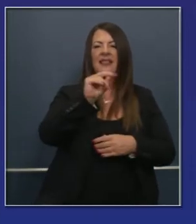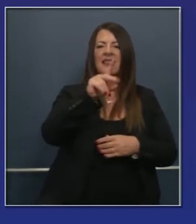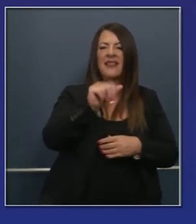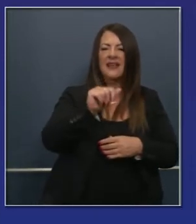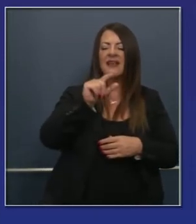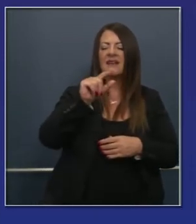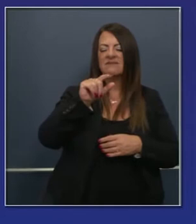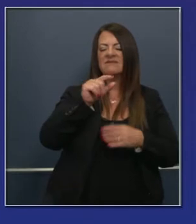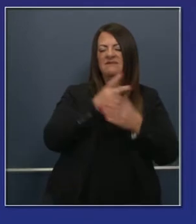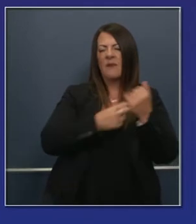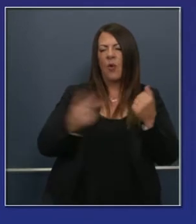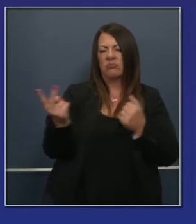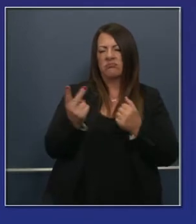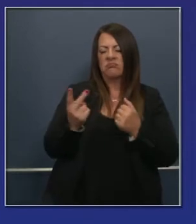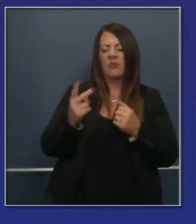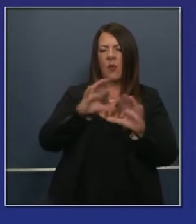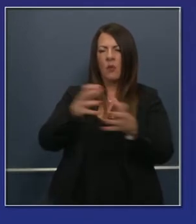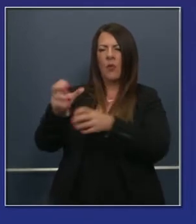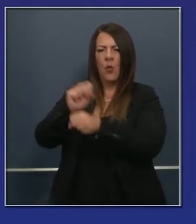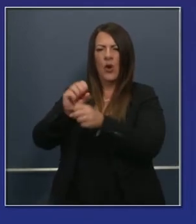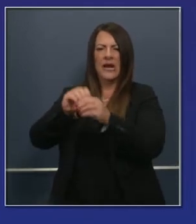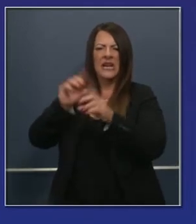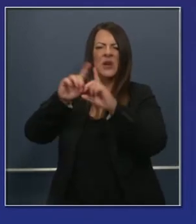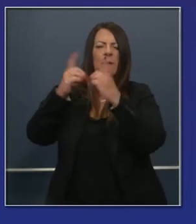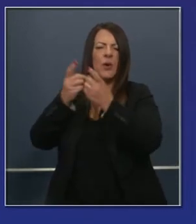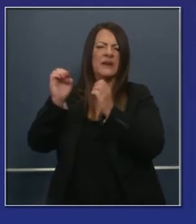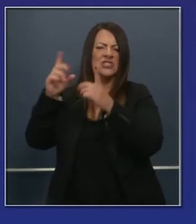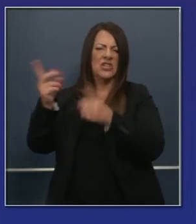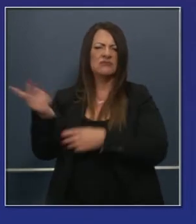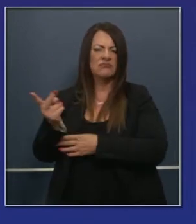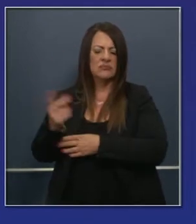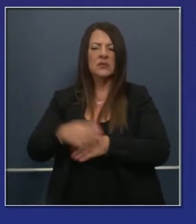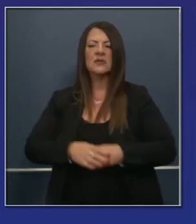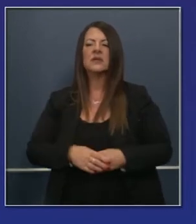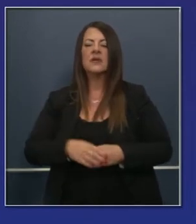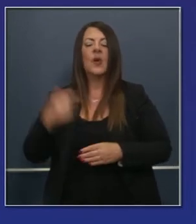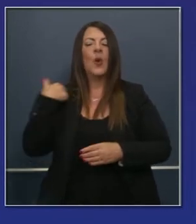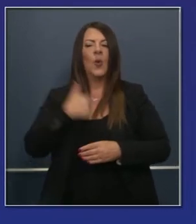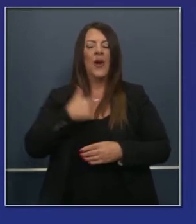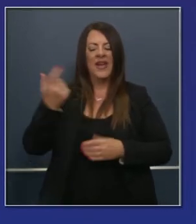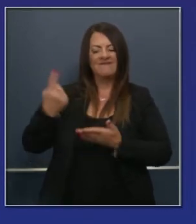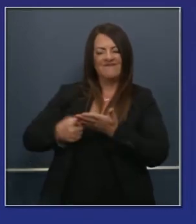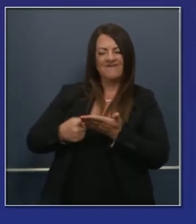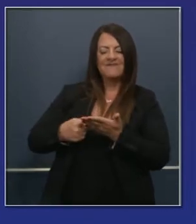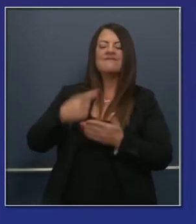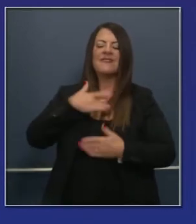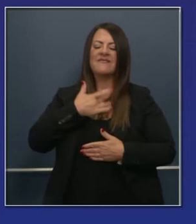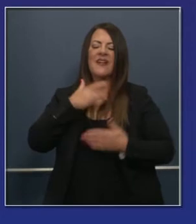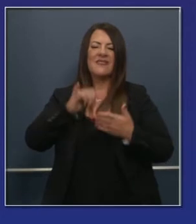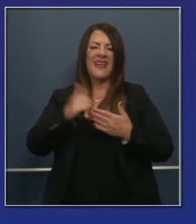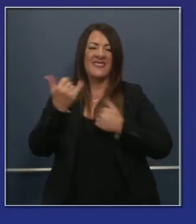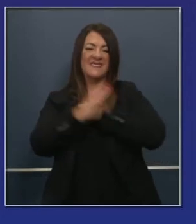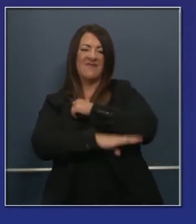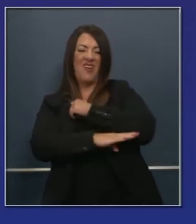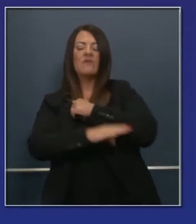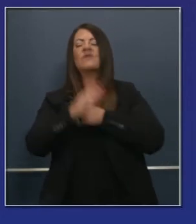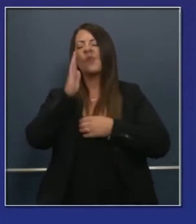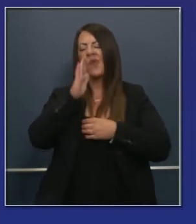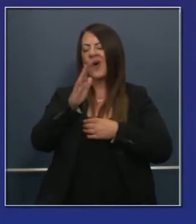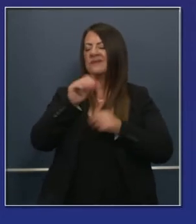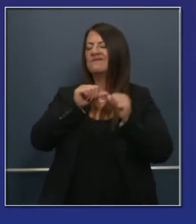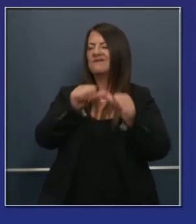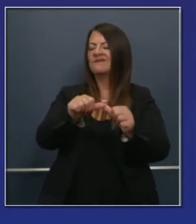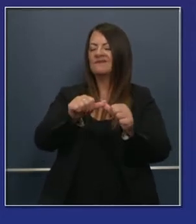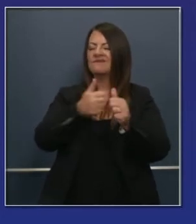capaces de tener claridad en cuanto a la convicción nuestra de que creemos que la educación a distancia ocurriría de